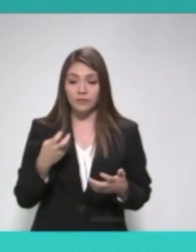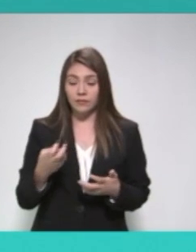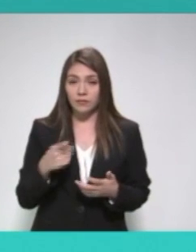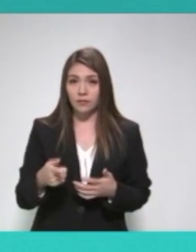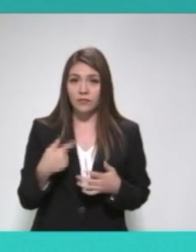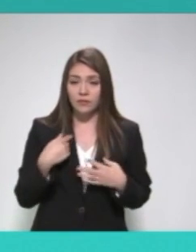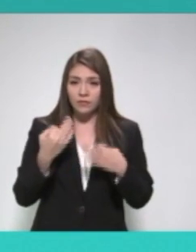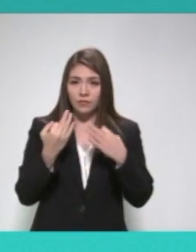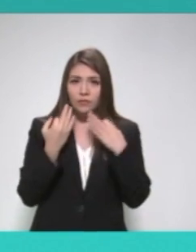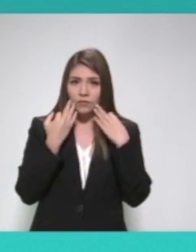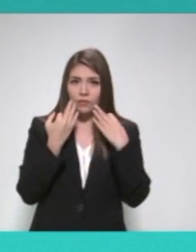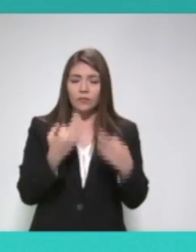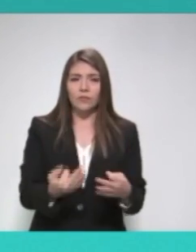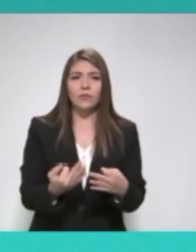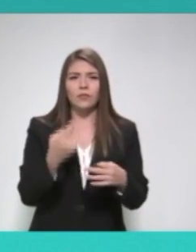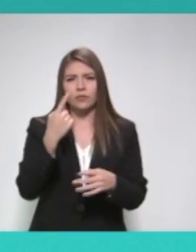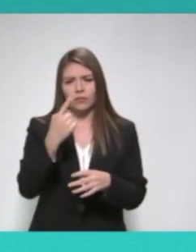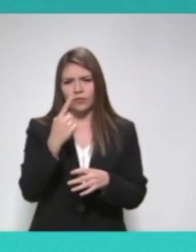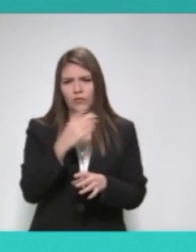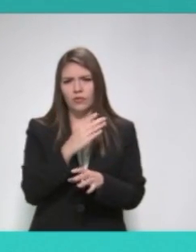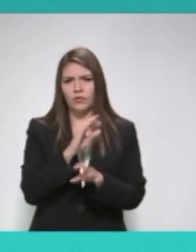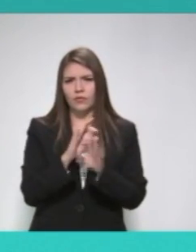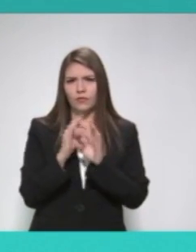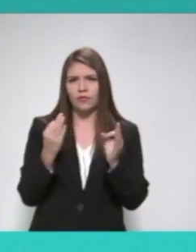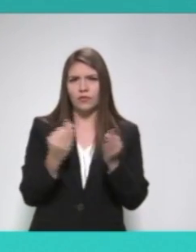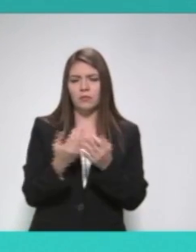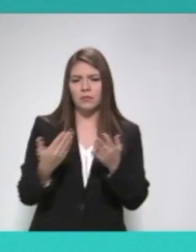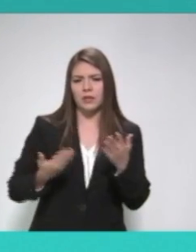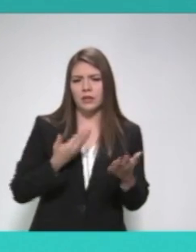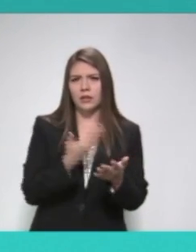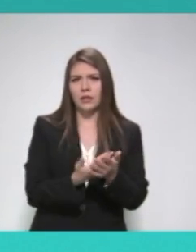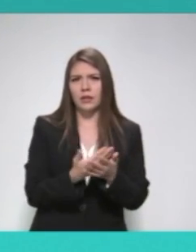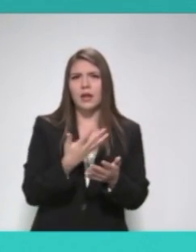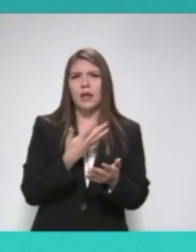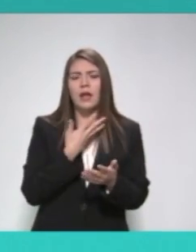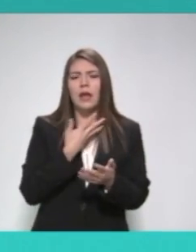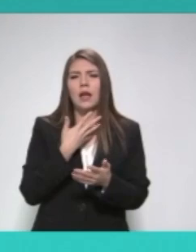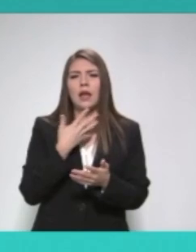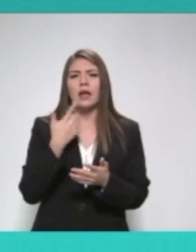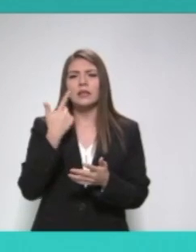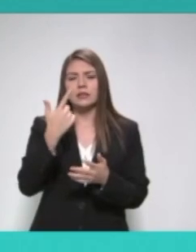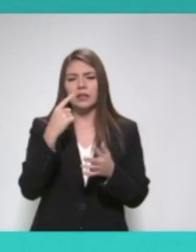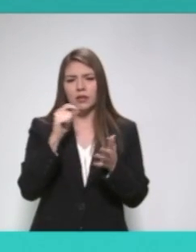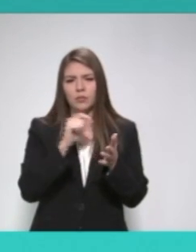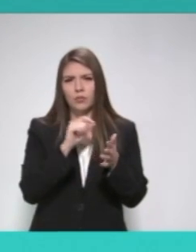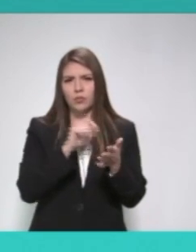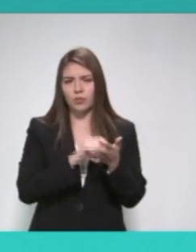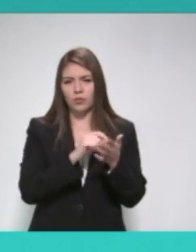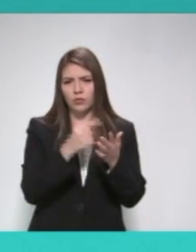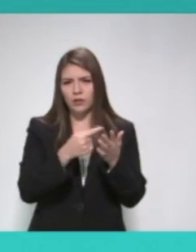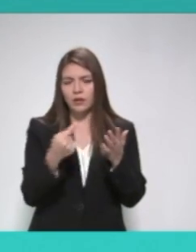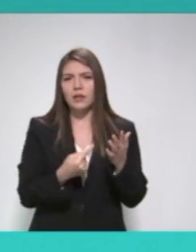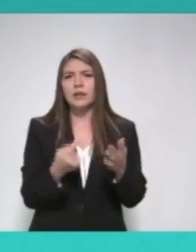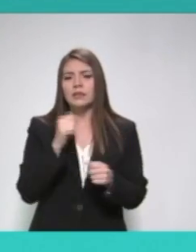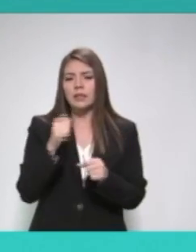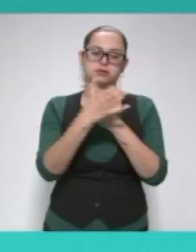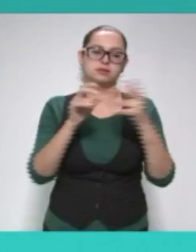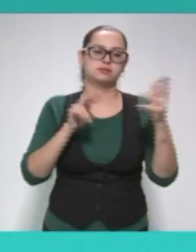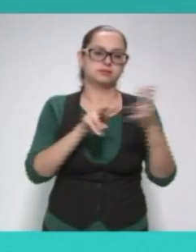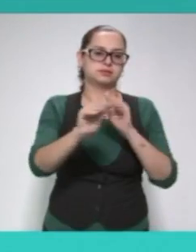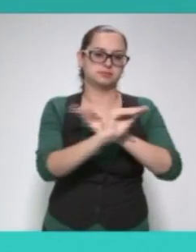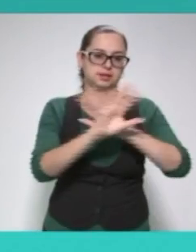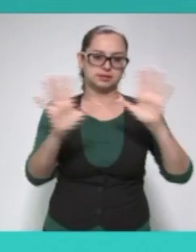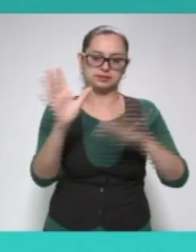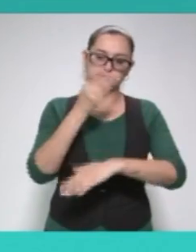Un recurrente, hoy recurrente, en ese momento solicitante, planteó siete puntos a la Secretaría de Economía en Relaciones con Concesiones Mineras.